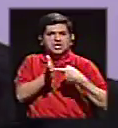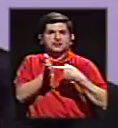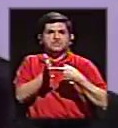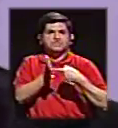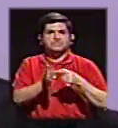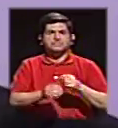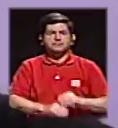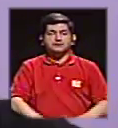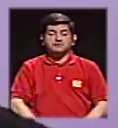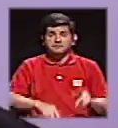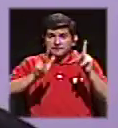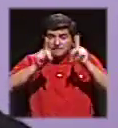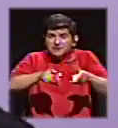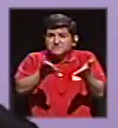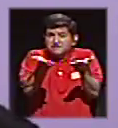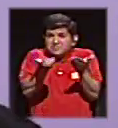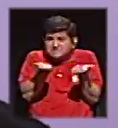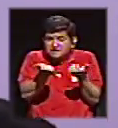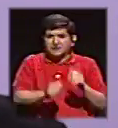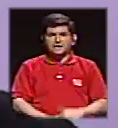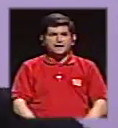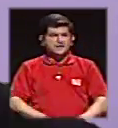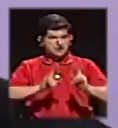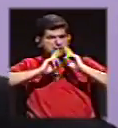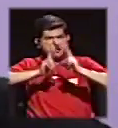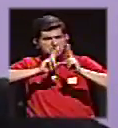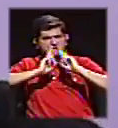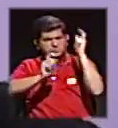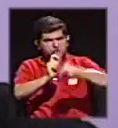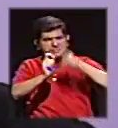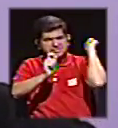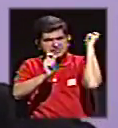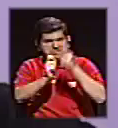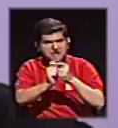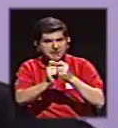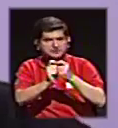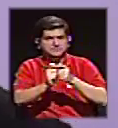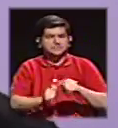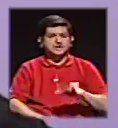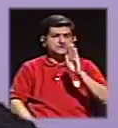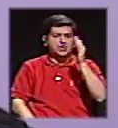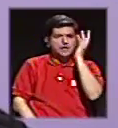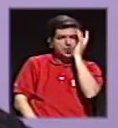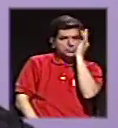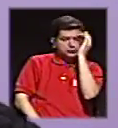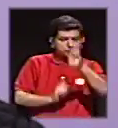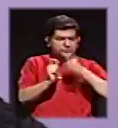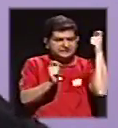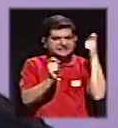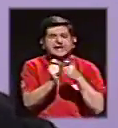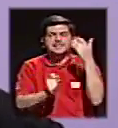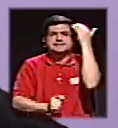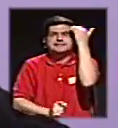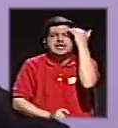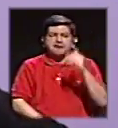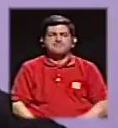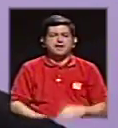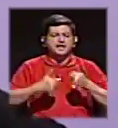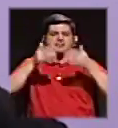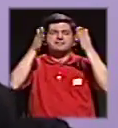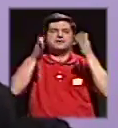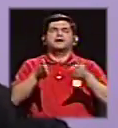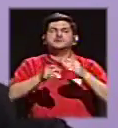Entonces, la gente quiere respuestas concretas a sus inquietudes concretas, quieren saber de los